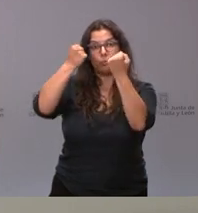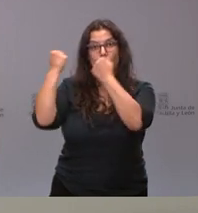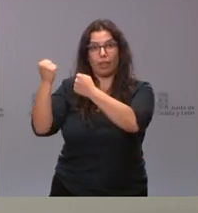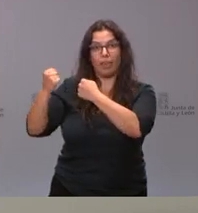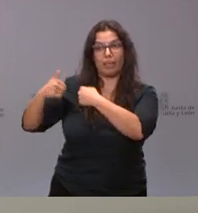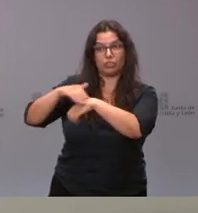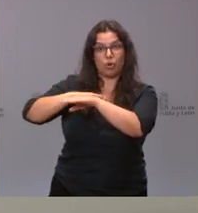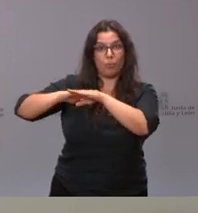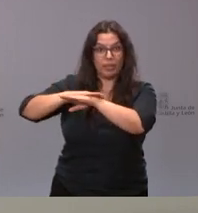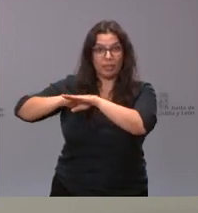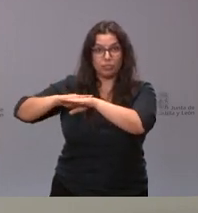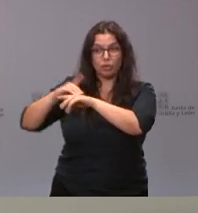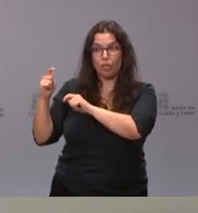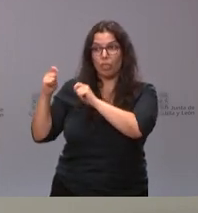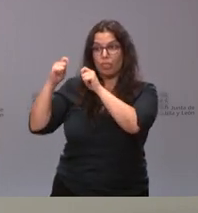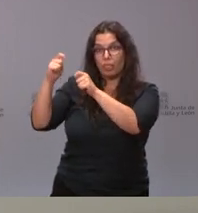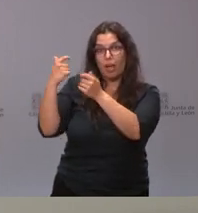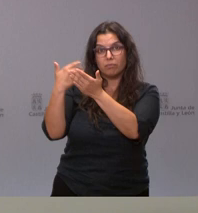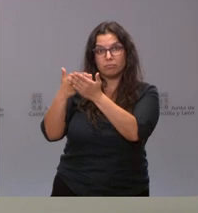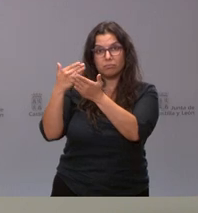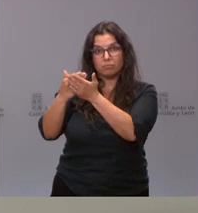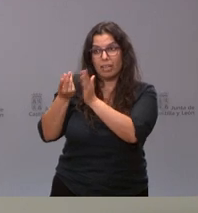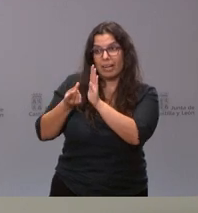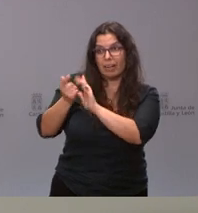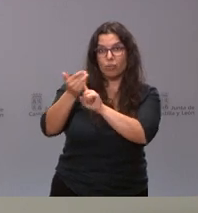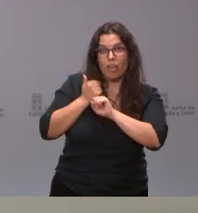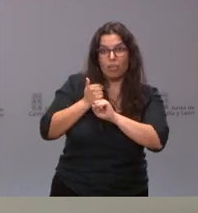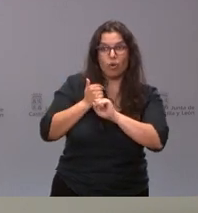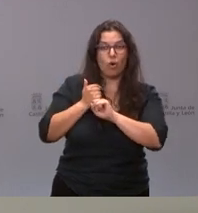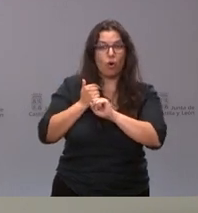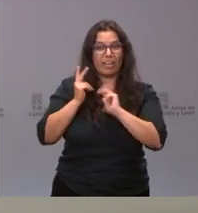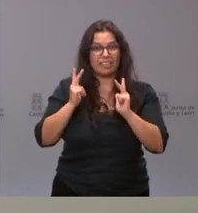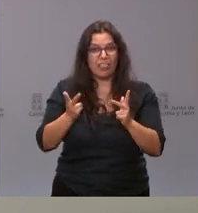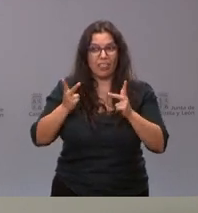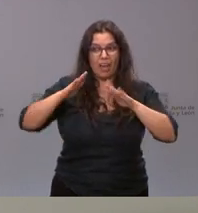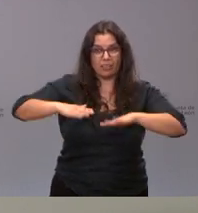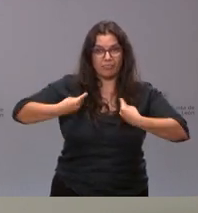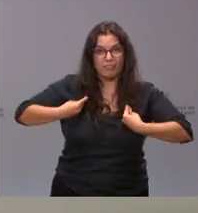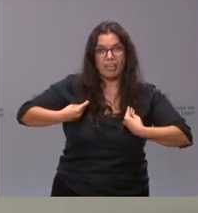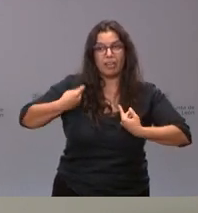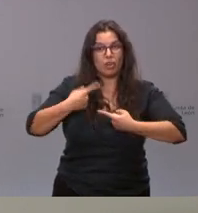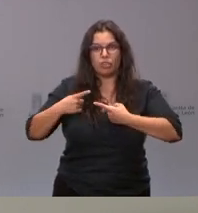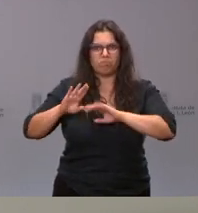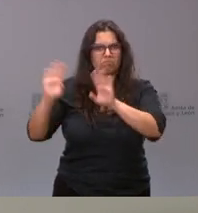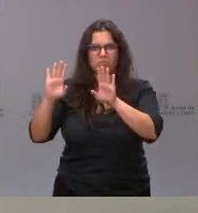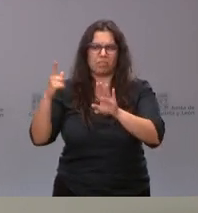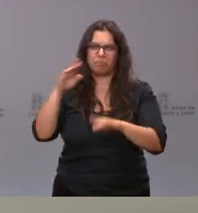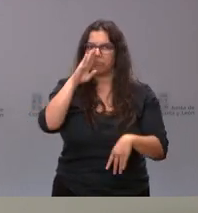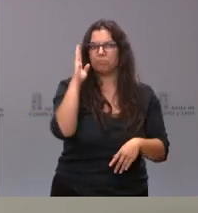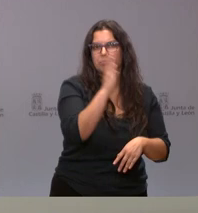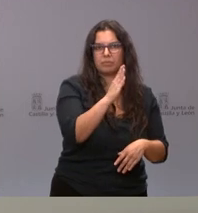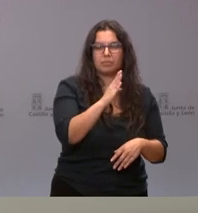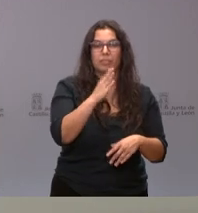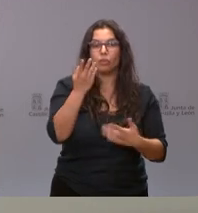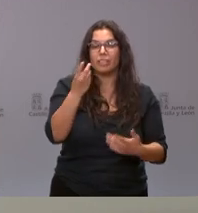competentes en la materia de residencia o de refugiados y, por tanto, en el ámbito sanitario hoy son